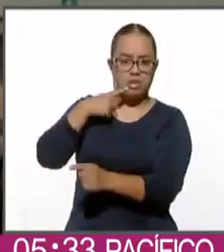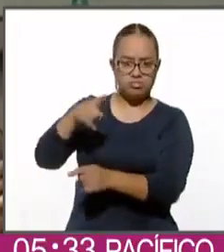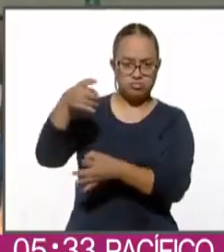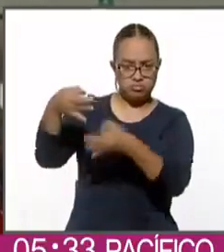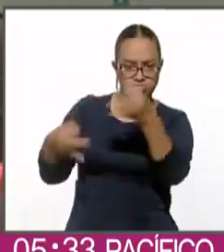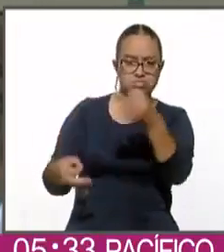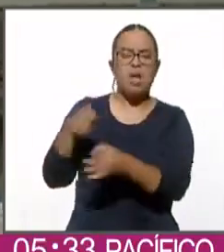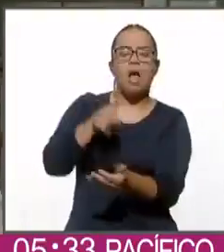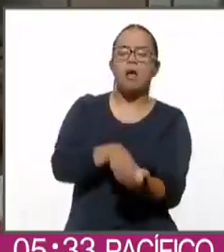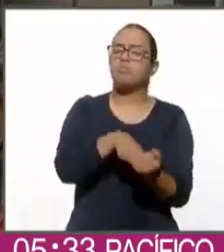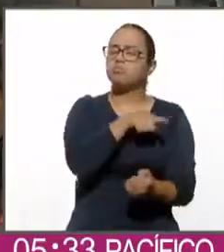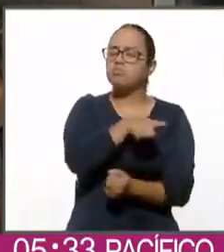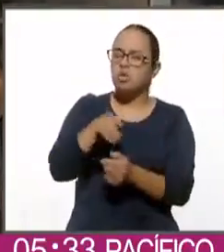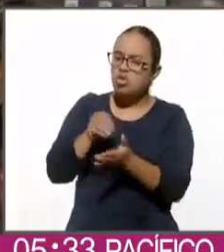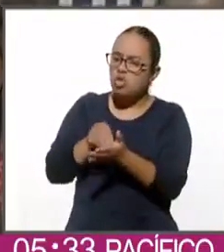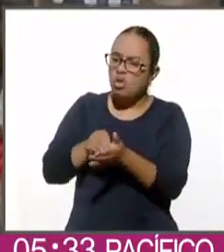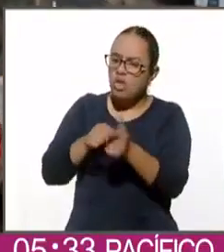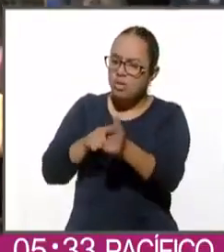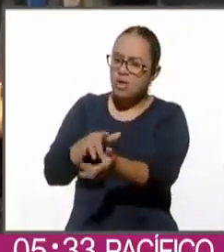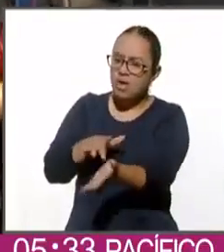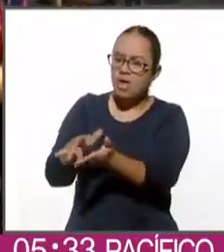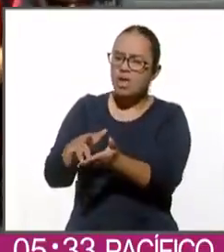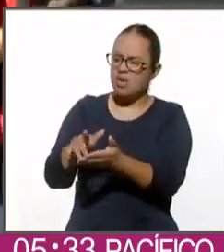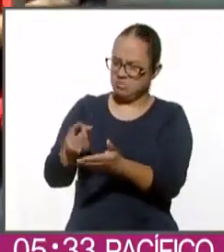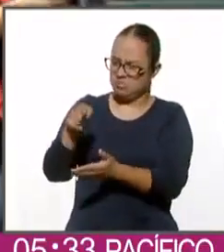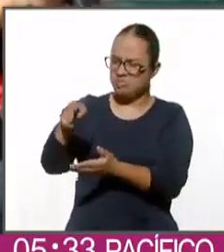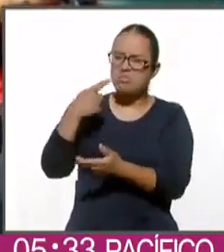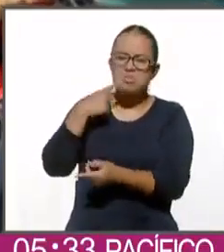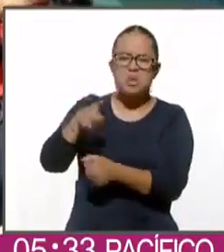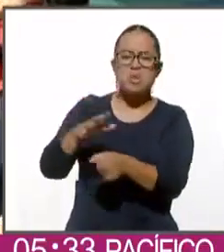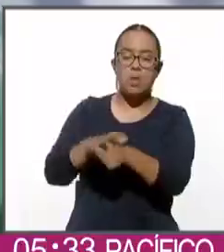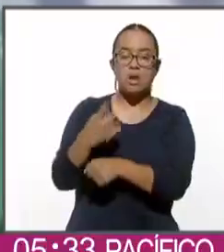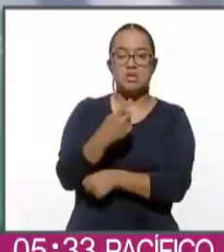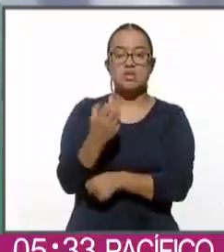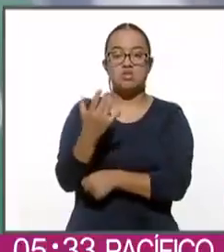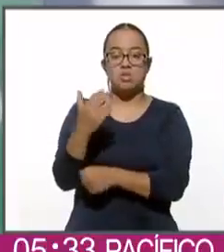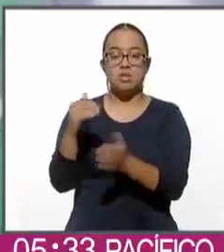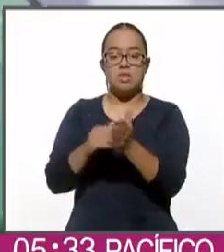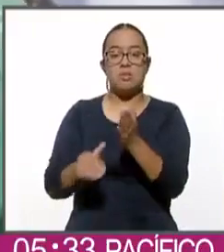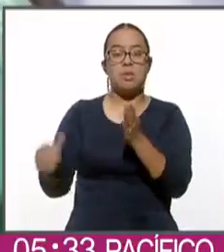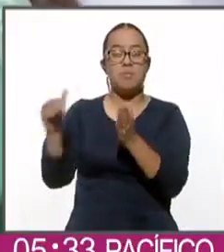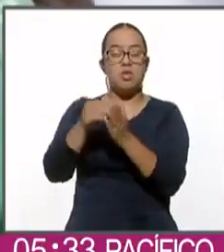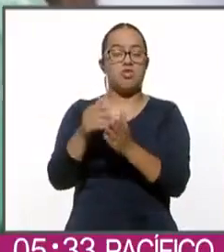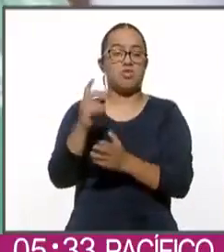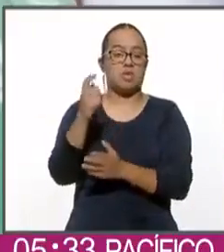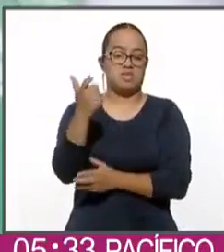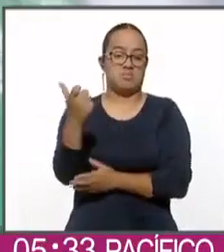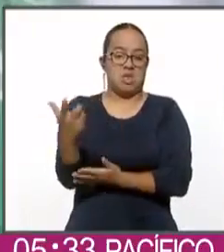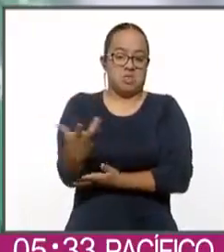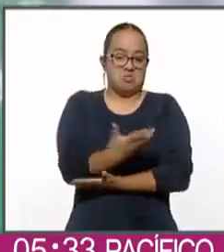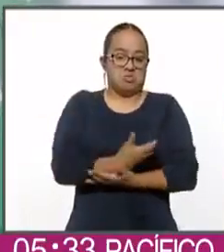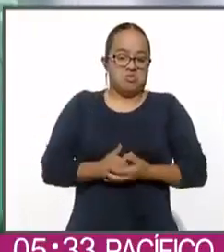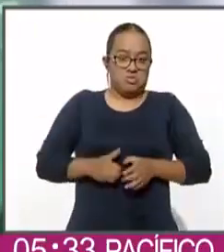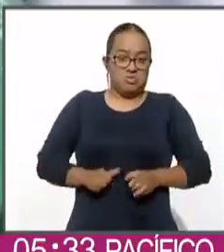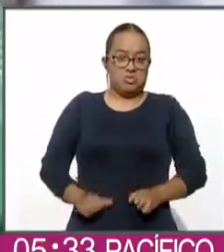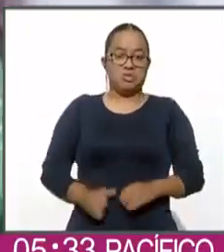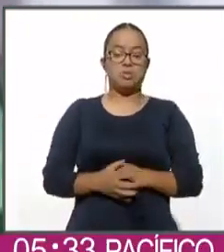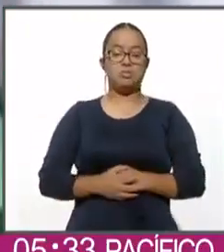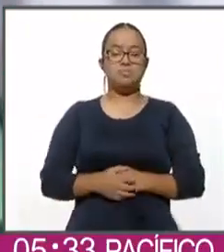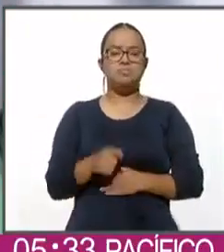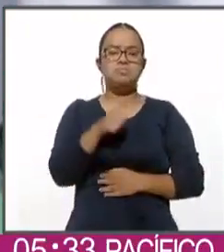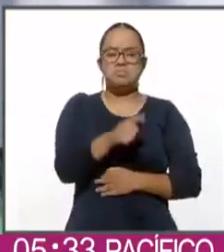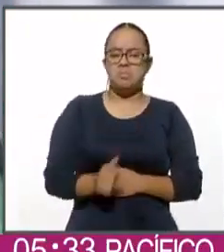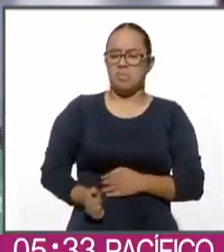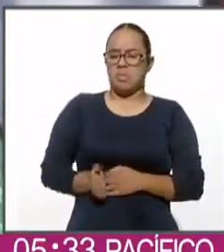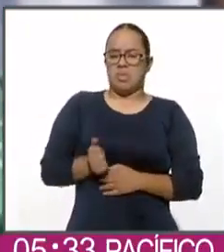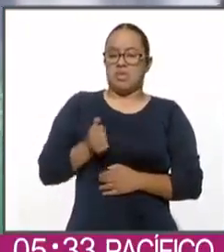legal por el presunto desvío de más de 155 millones de pesos. Está abusando de la posición, está utilizando